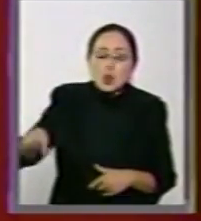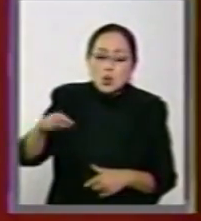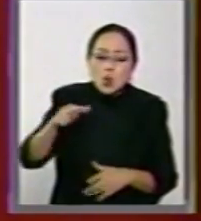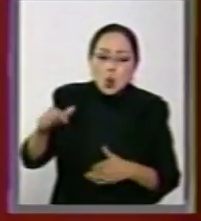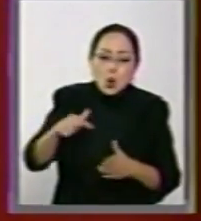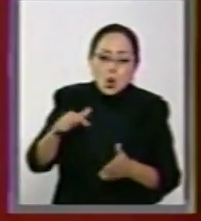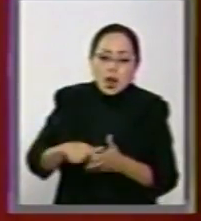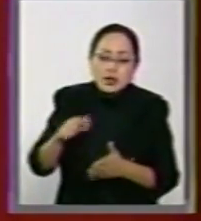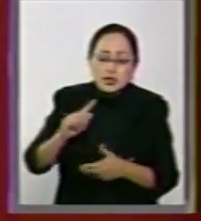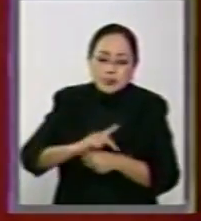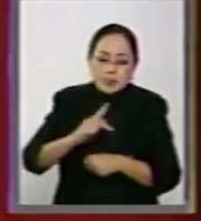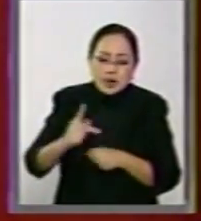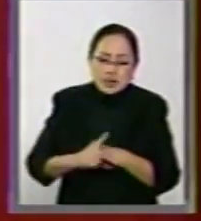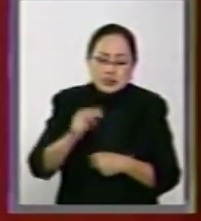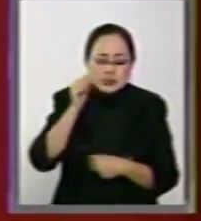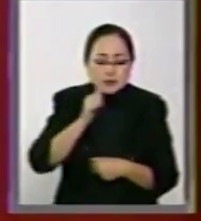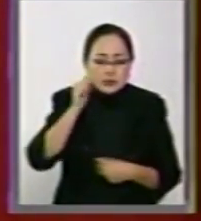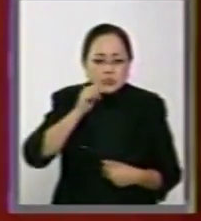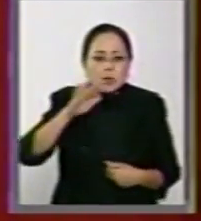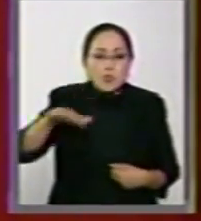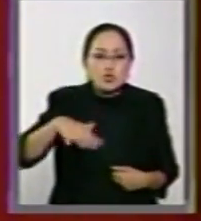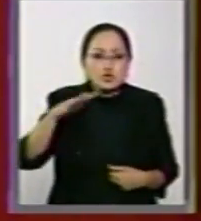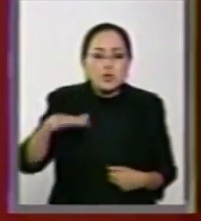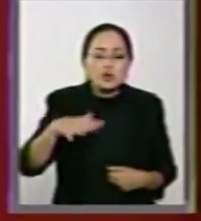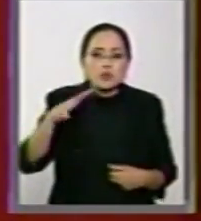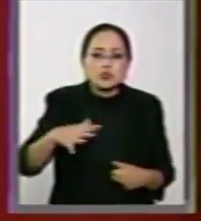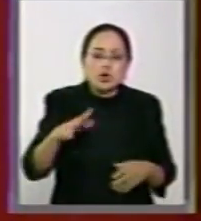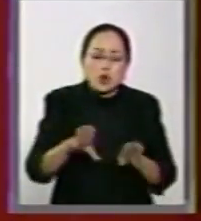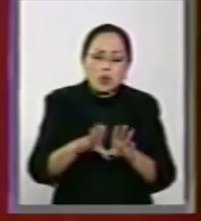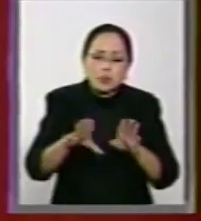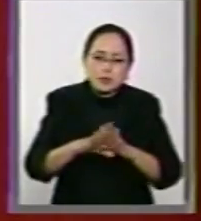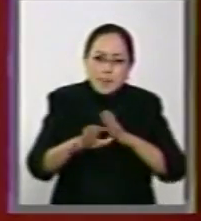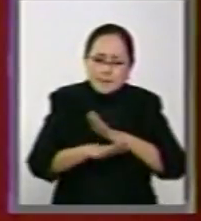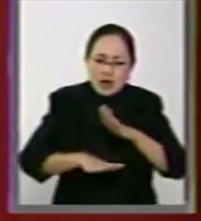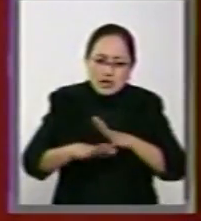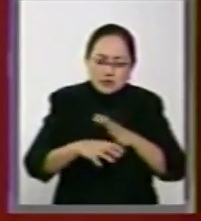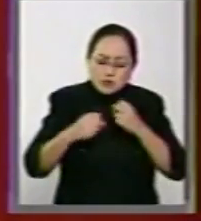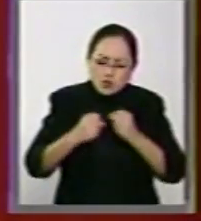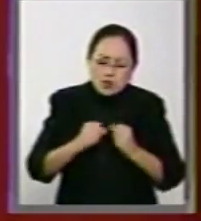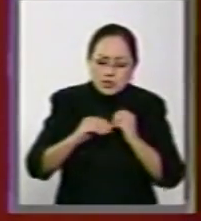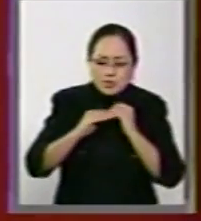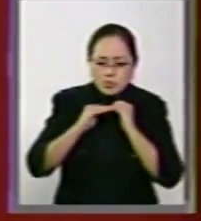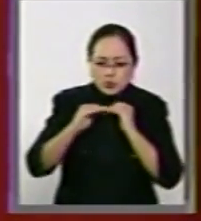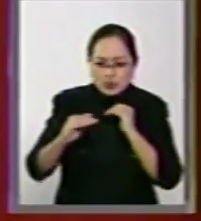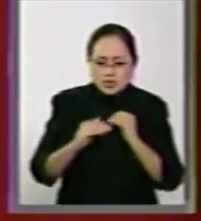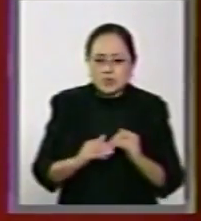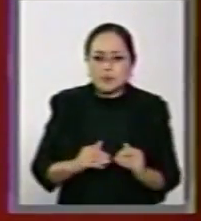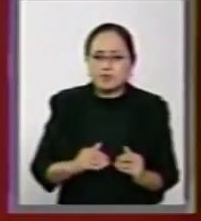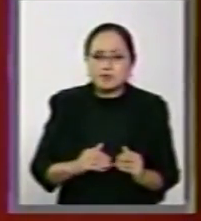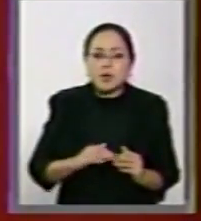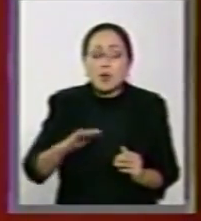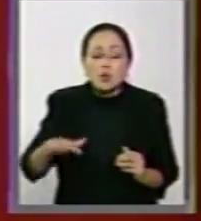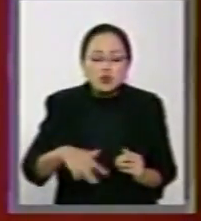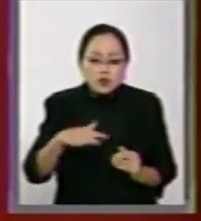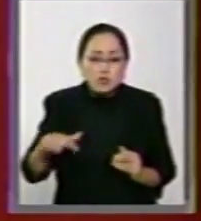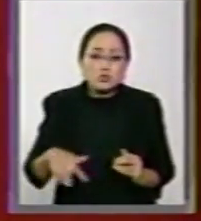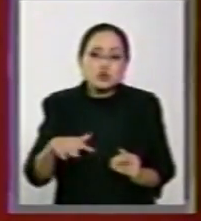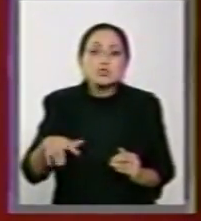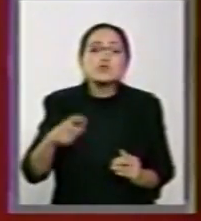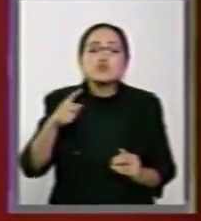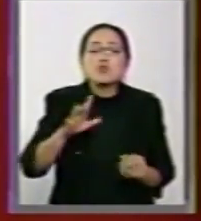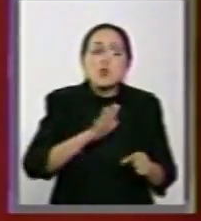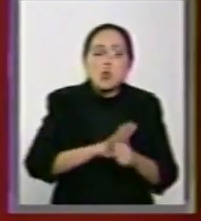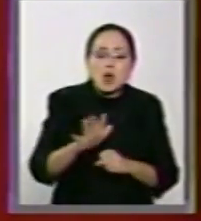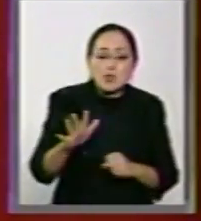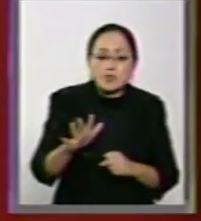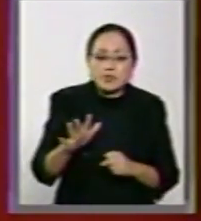se ha dedicado a consolidar la democracia? Se ha dedicado al